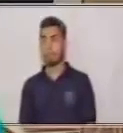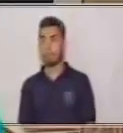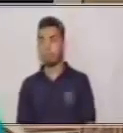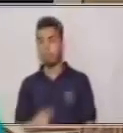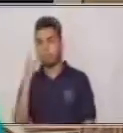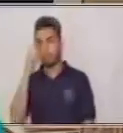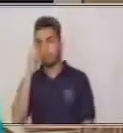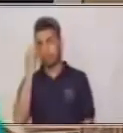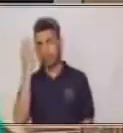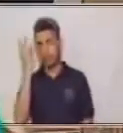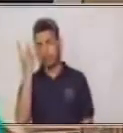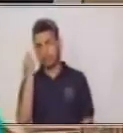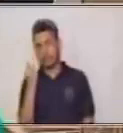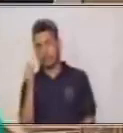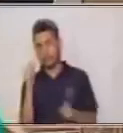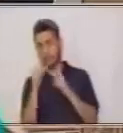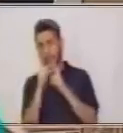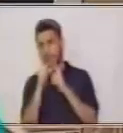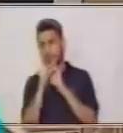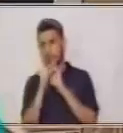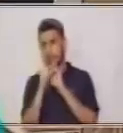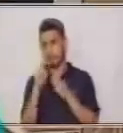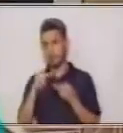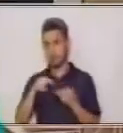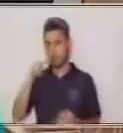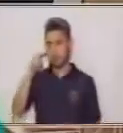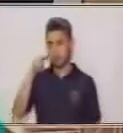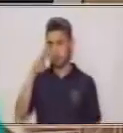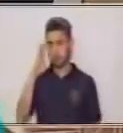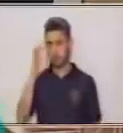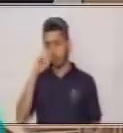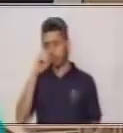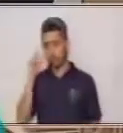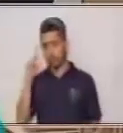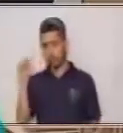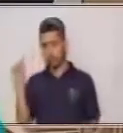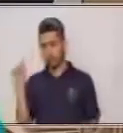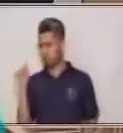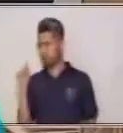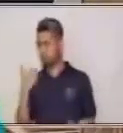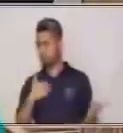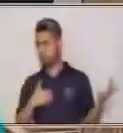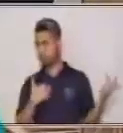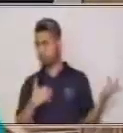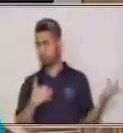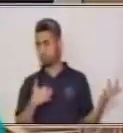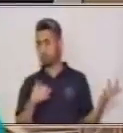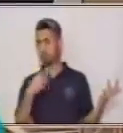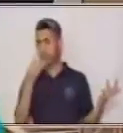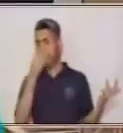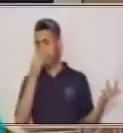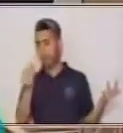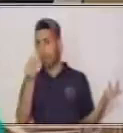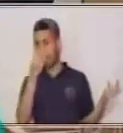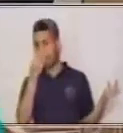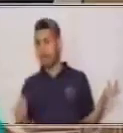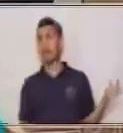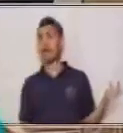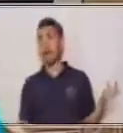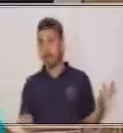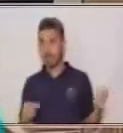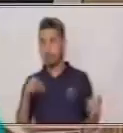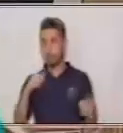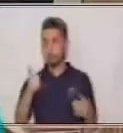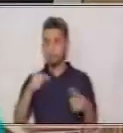no recuerdo. ¿Botella? No. ¿Guitarra? ¿Pañuelo? Muy bien. Pañuelo.